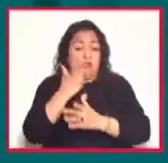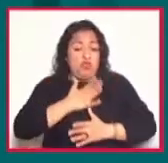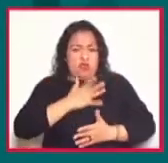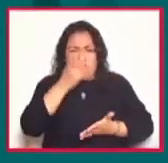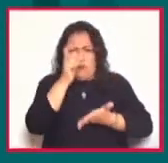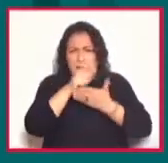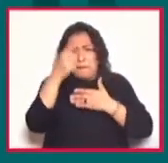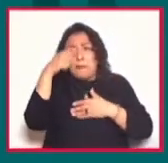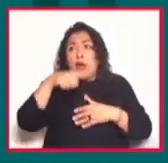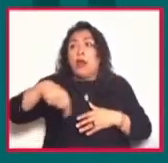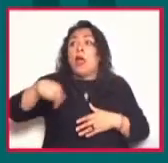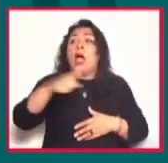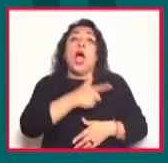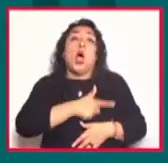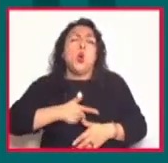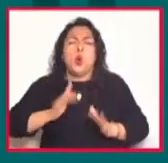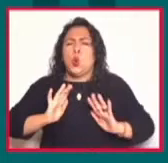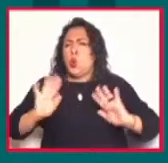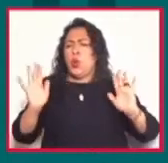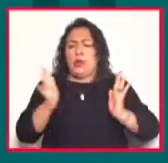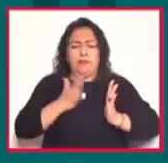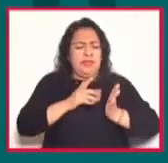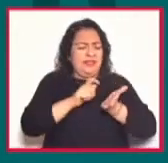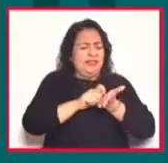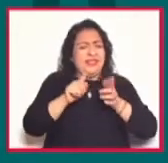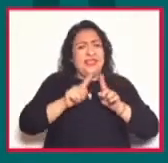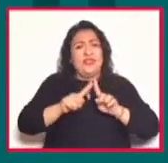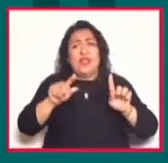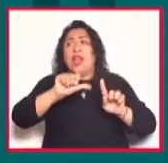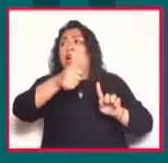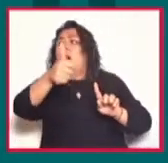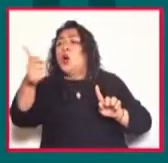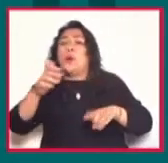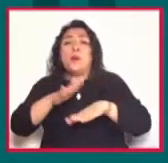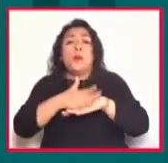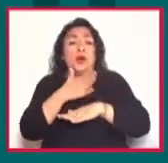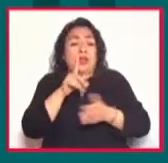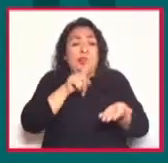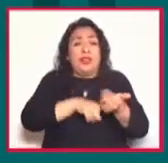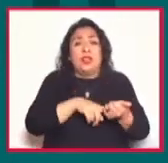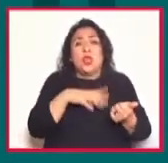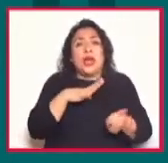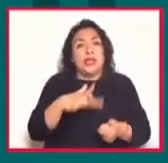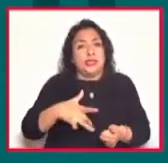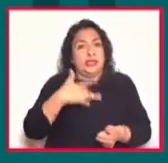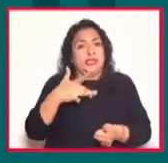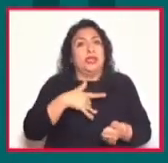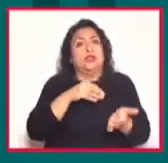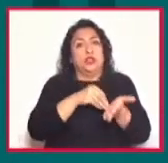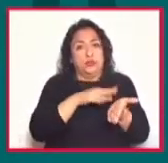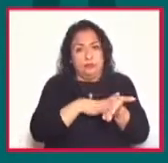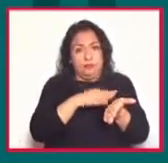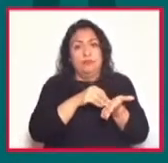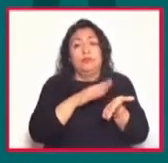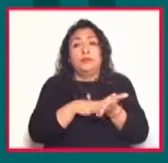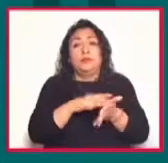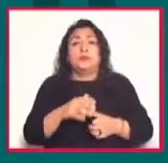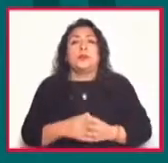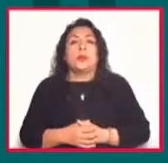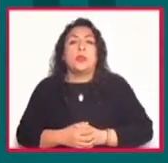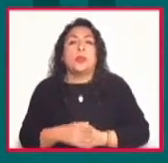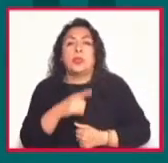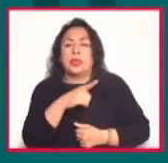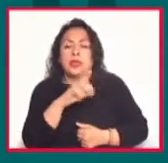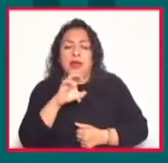para agradar a nadie y que sus textos se diferenciaban de los demás porque contenían sensaciones. Clarice transgride